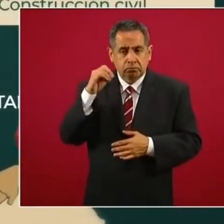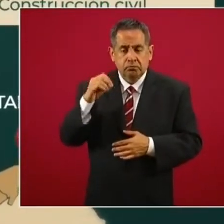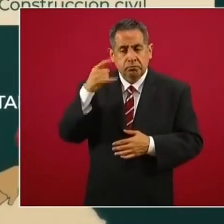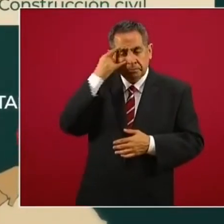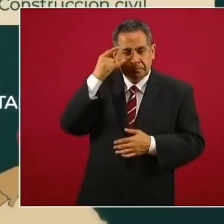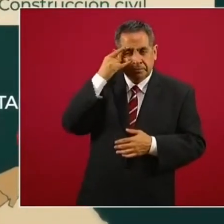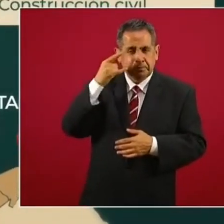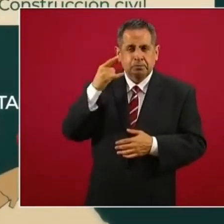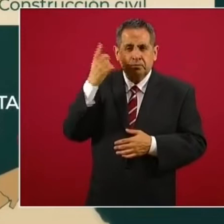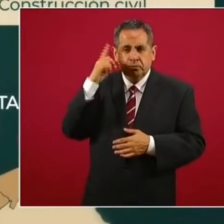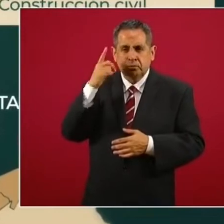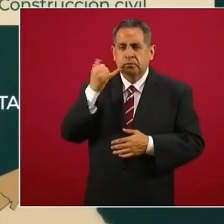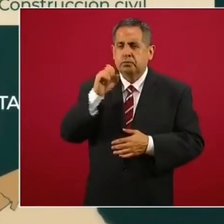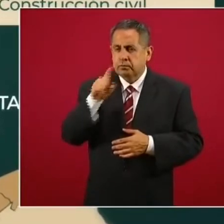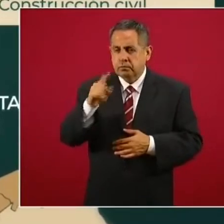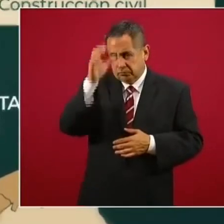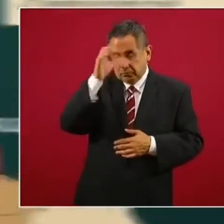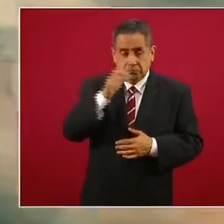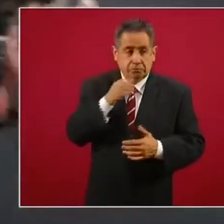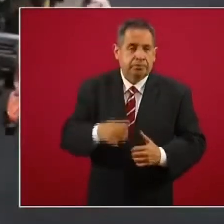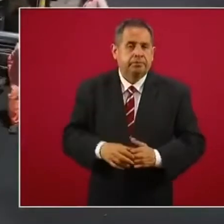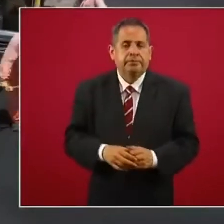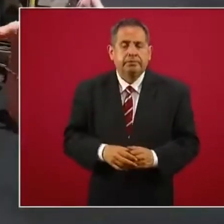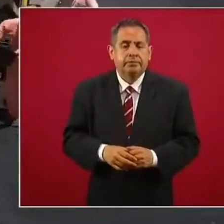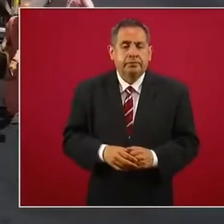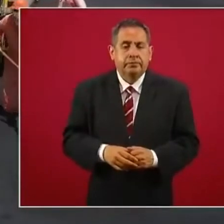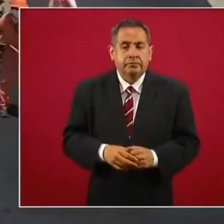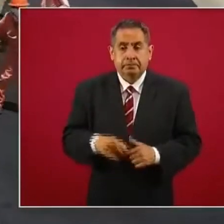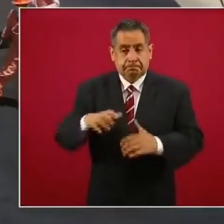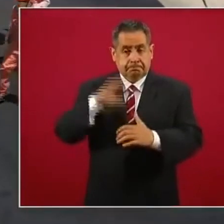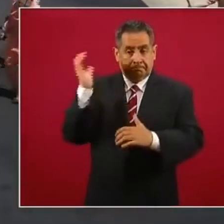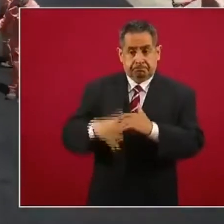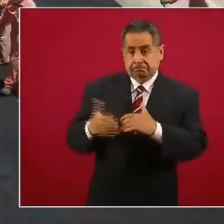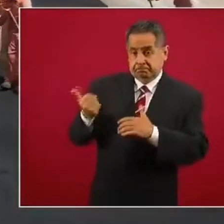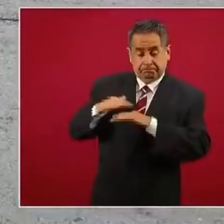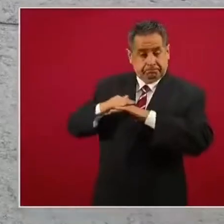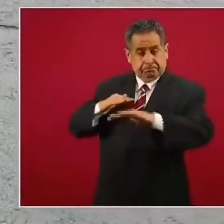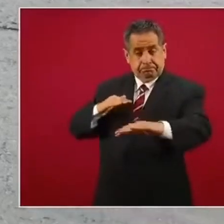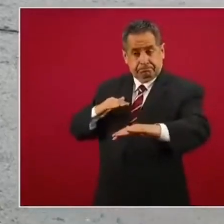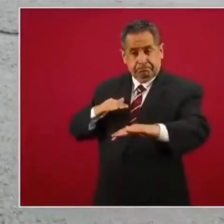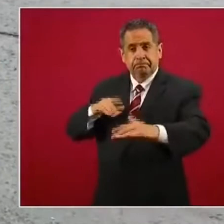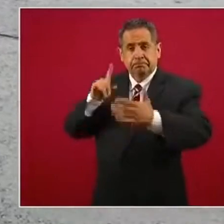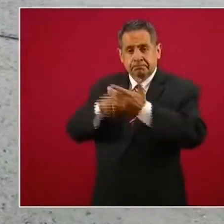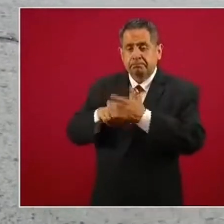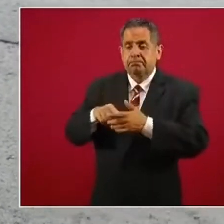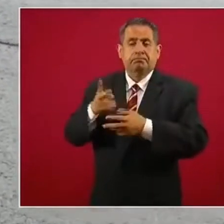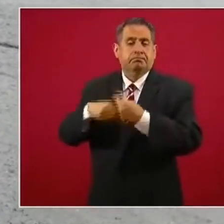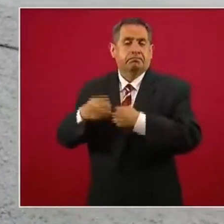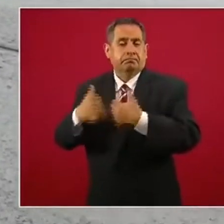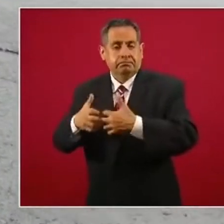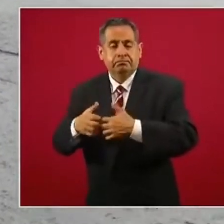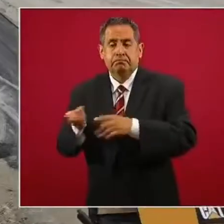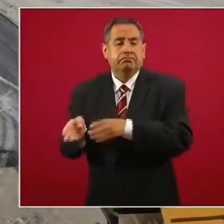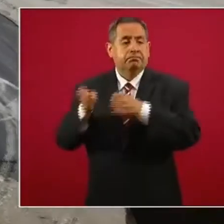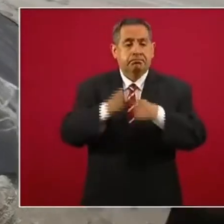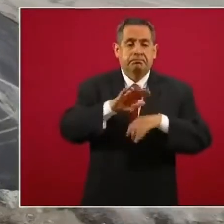Campeche, Durango y Coahuila. Se terminó la construcción de vialidades en el área de plantas de proceso y se avanza en el